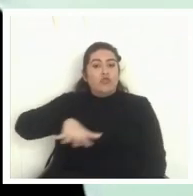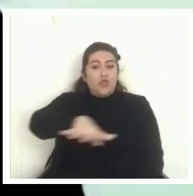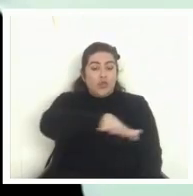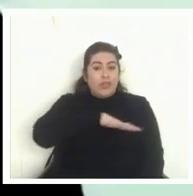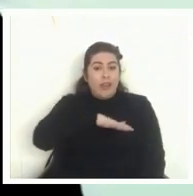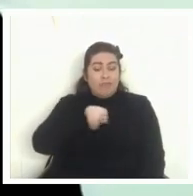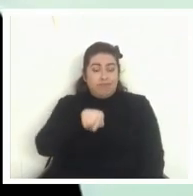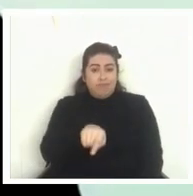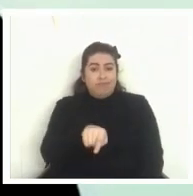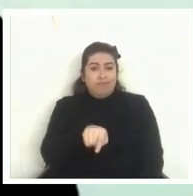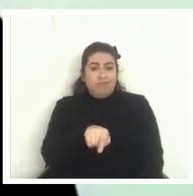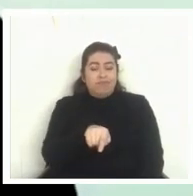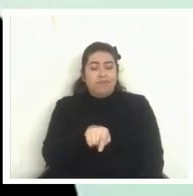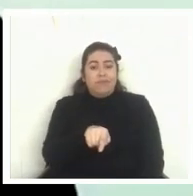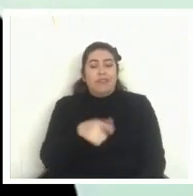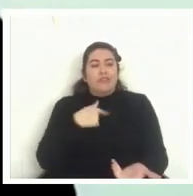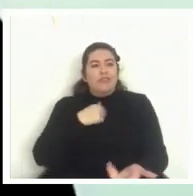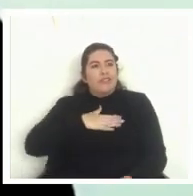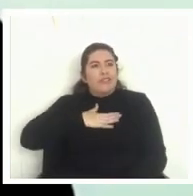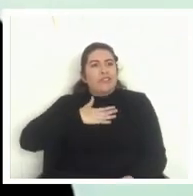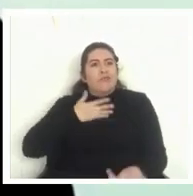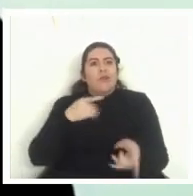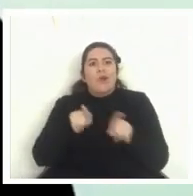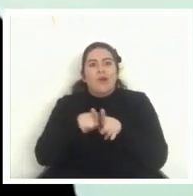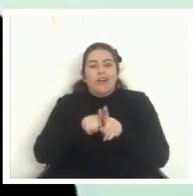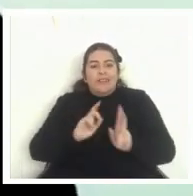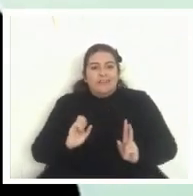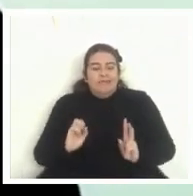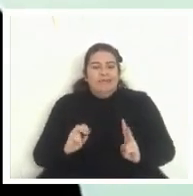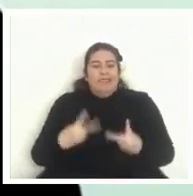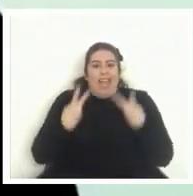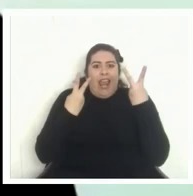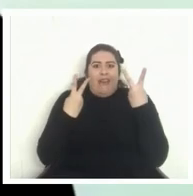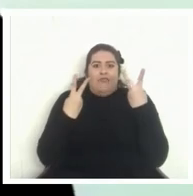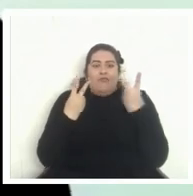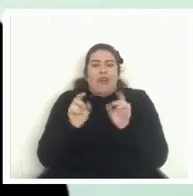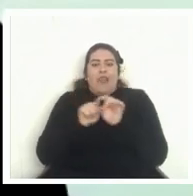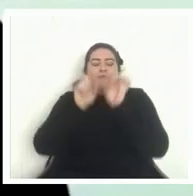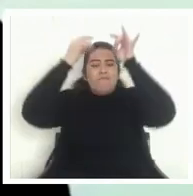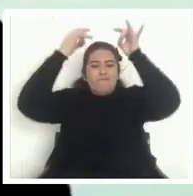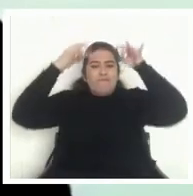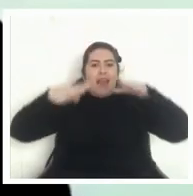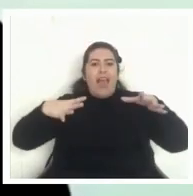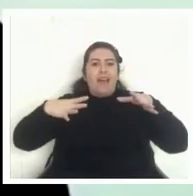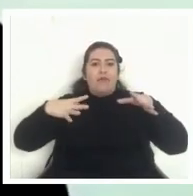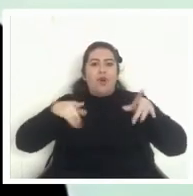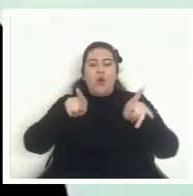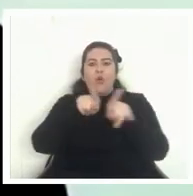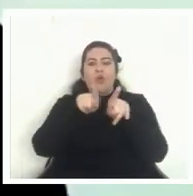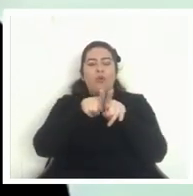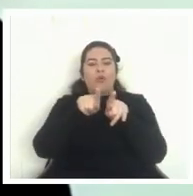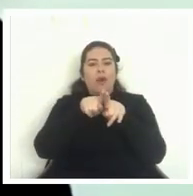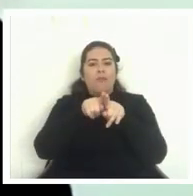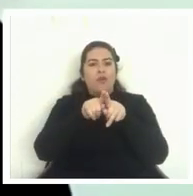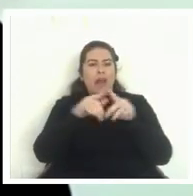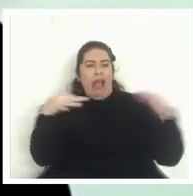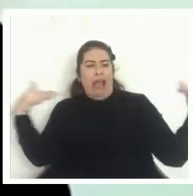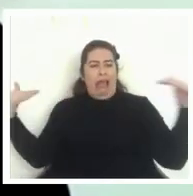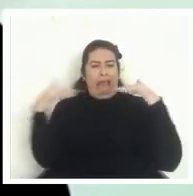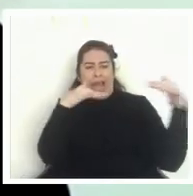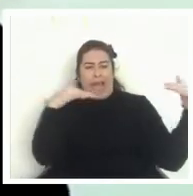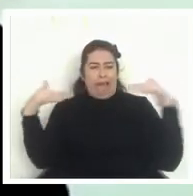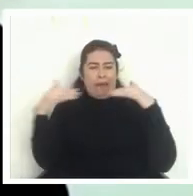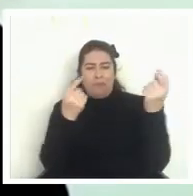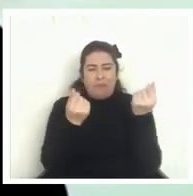casi sobrevivientes de milagros porque fuimos blanco de guerra en esa movilización y sin